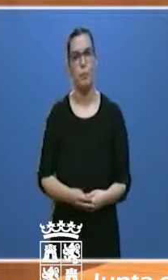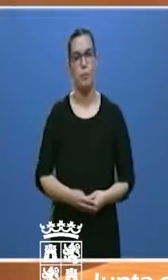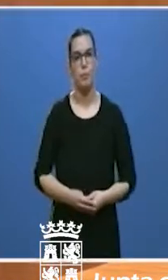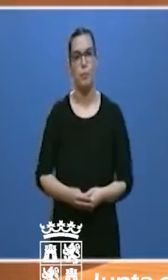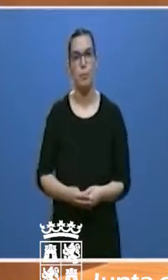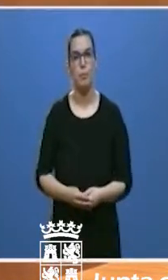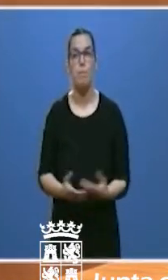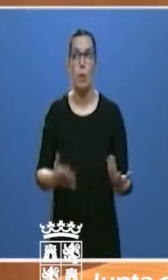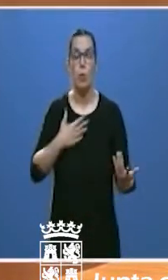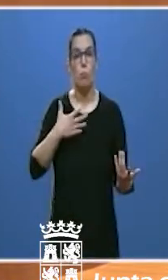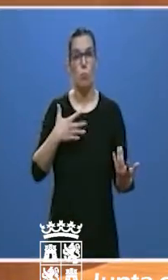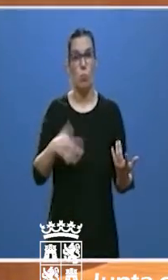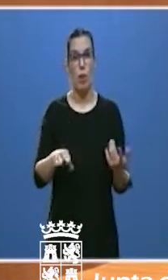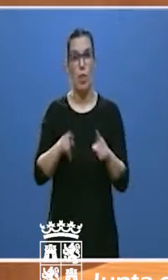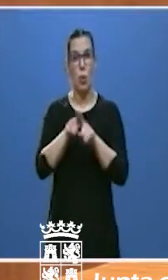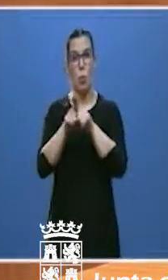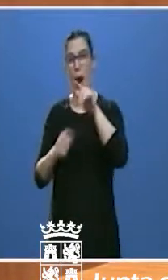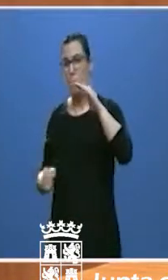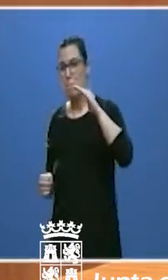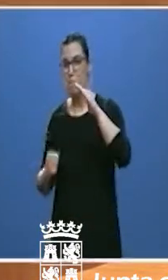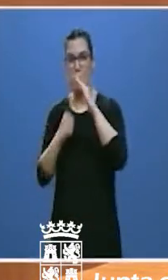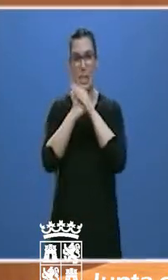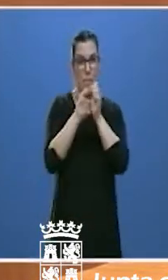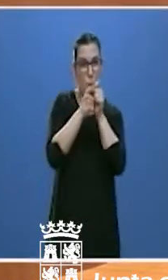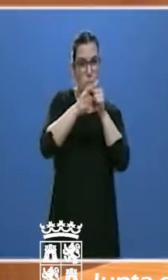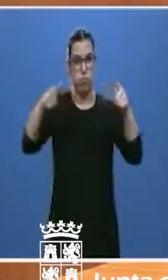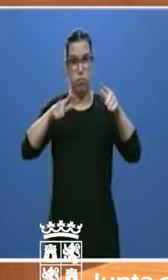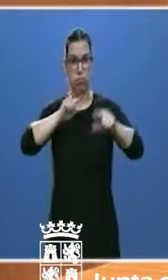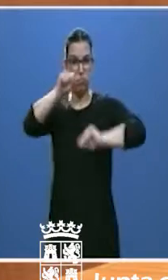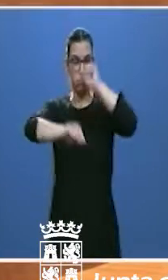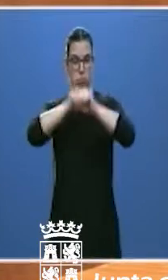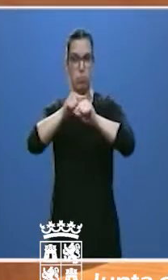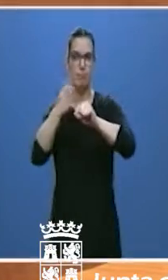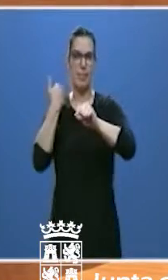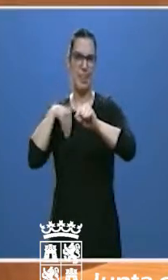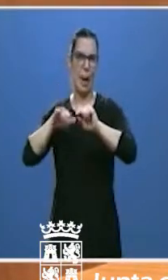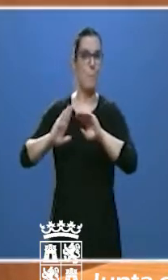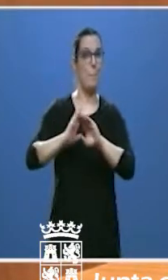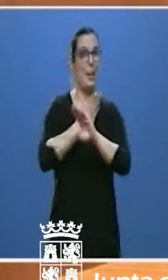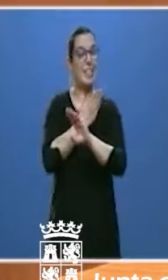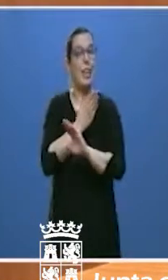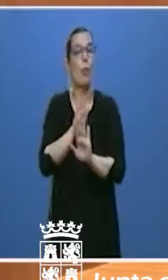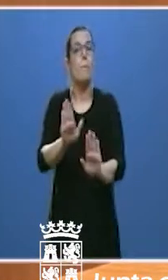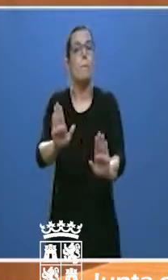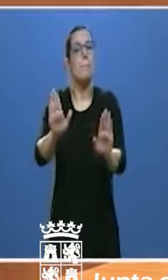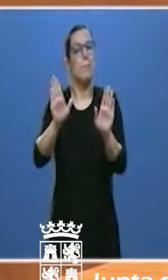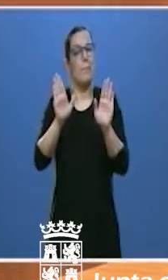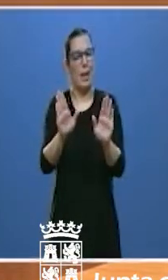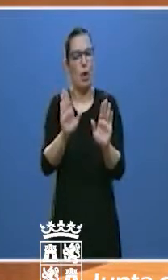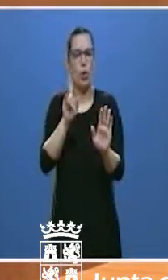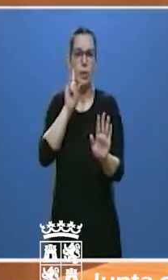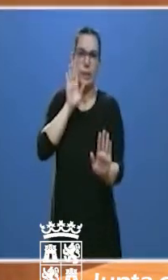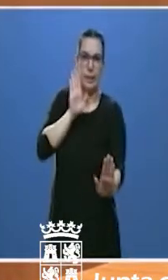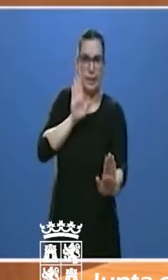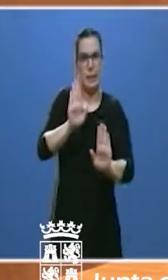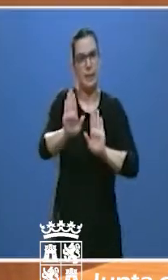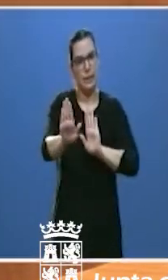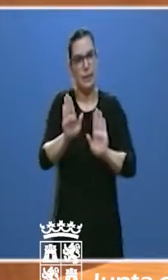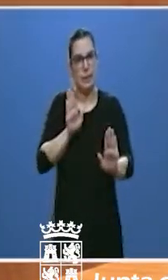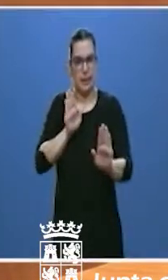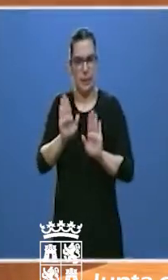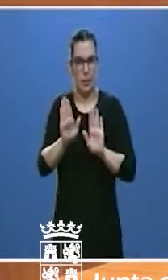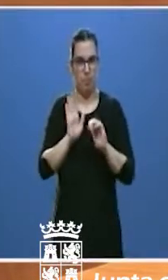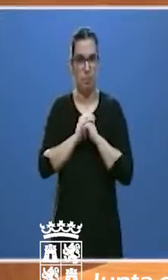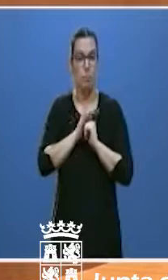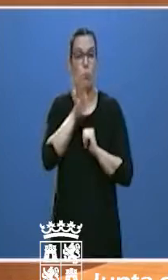probablemente el pico de contagios, aunque estas afirmaciones quiero que las tomen con la máxima cautela,